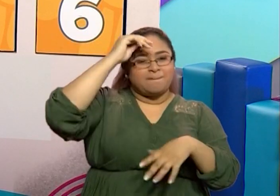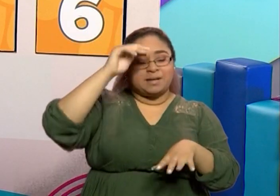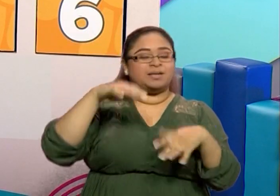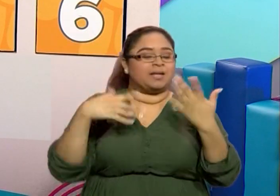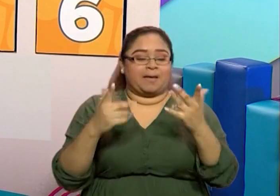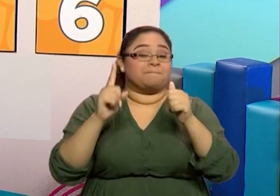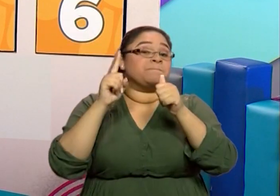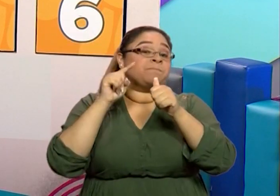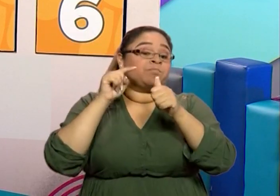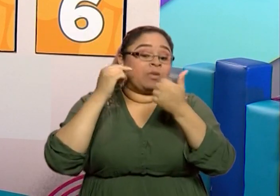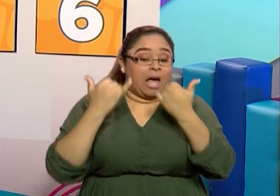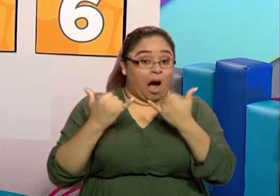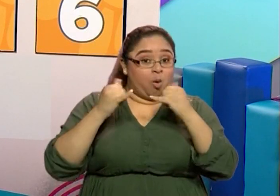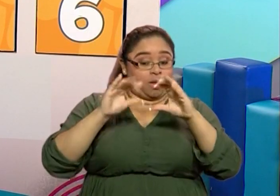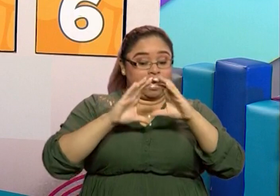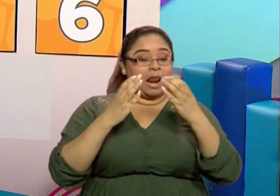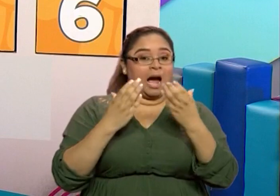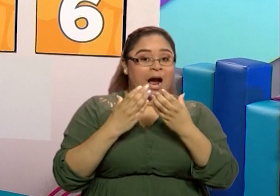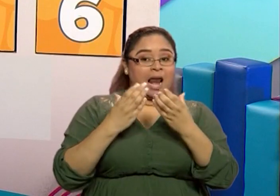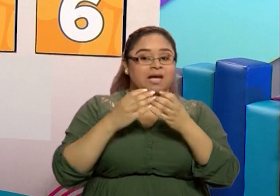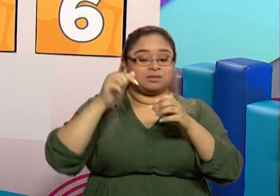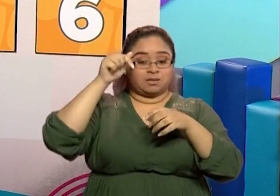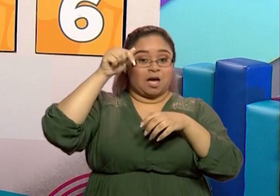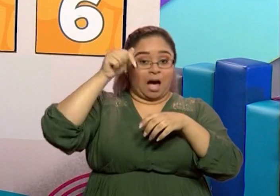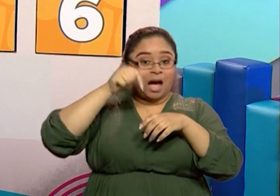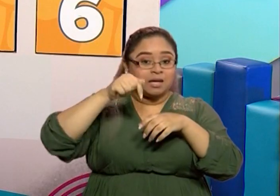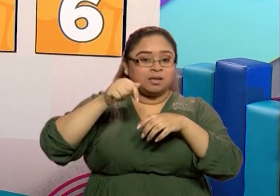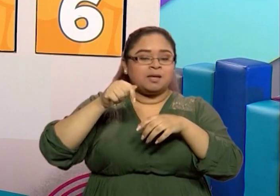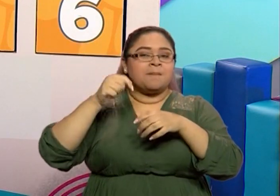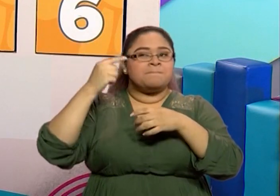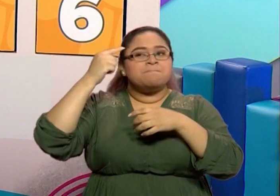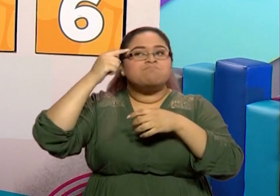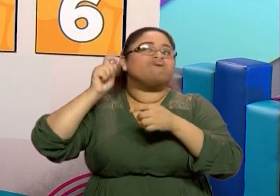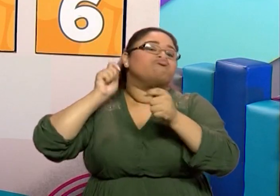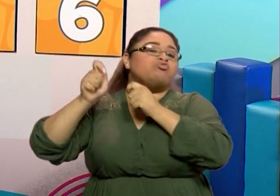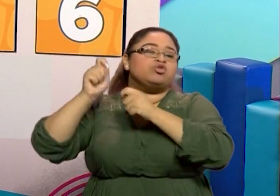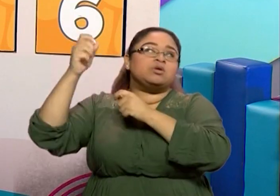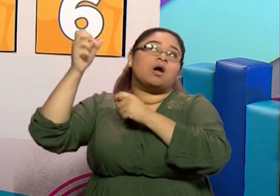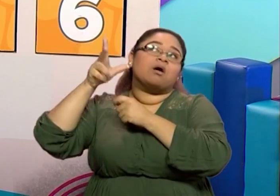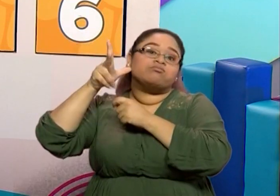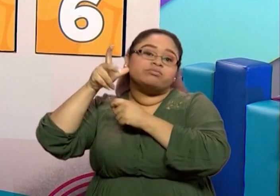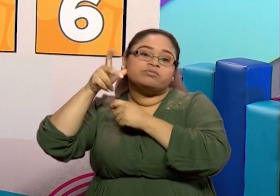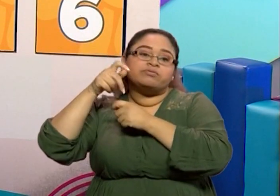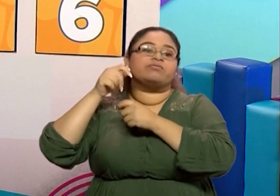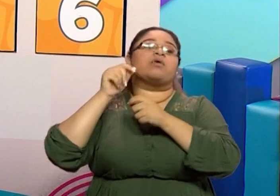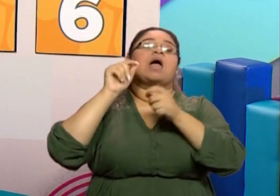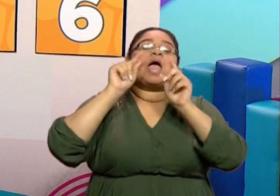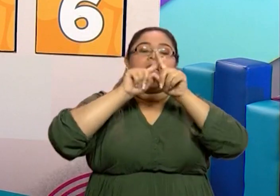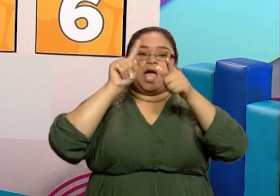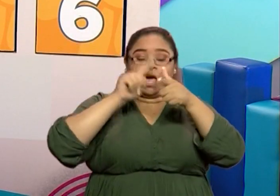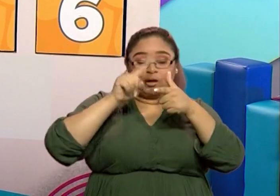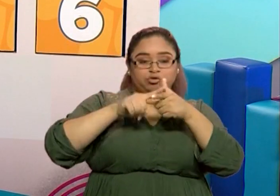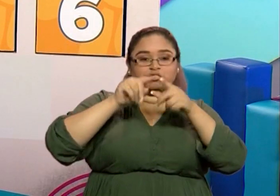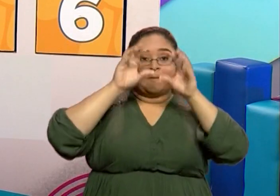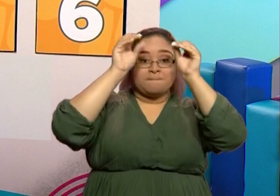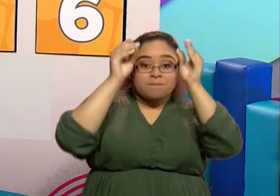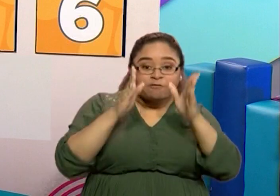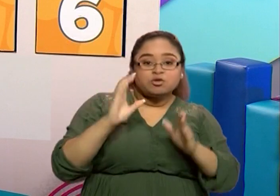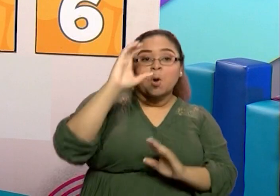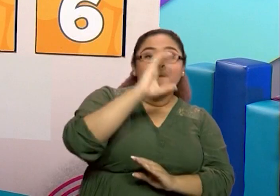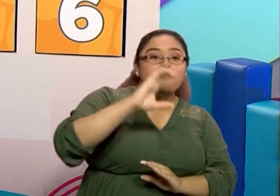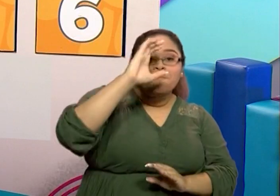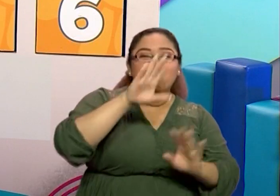representativos de estos fenómenos, pero también vamos a ver las imágenes que nos van a representar